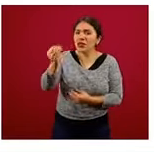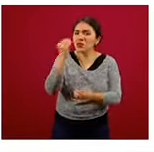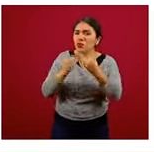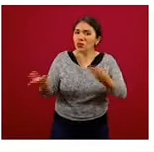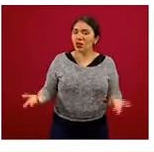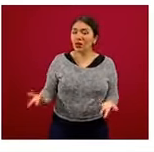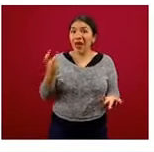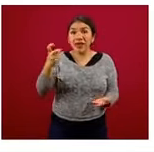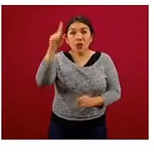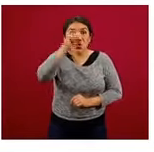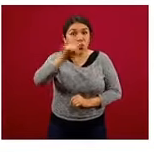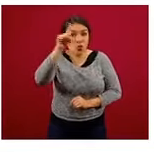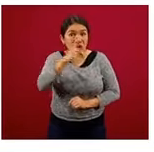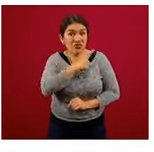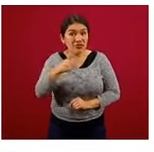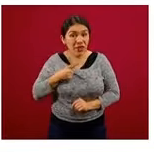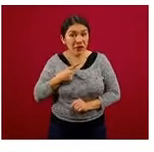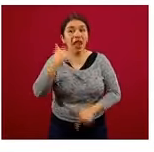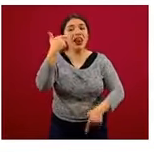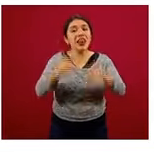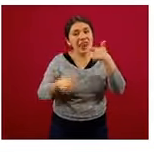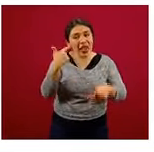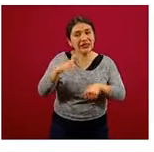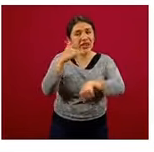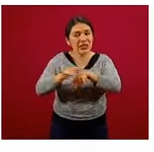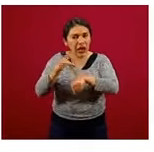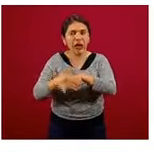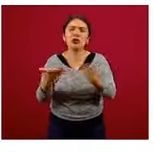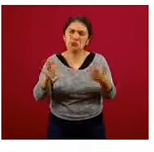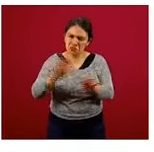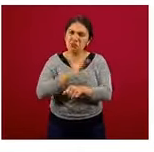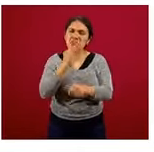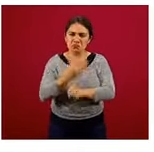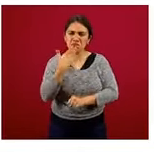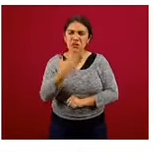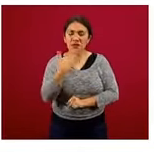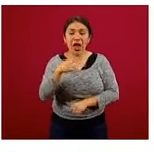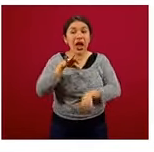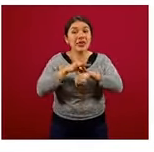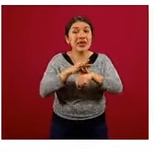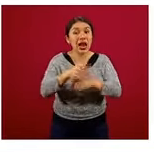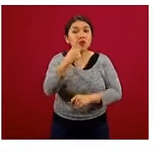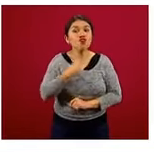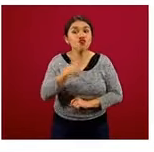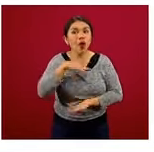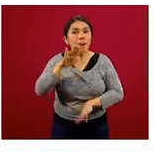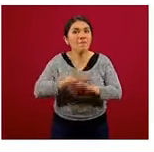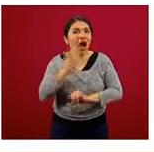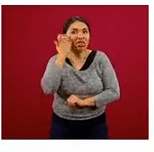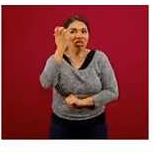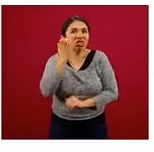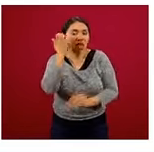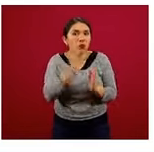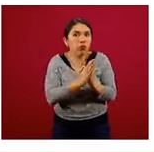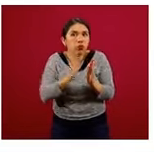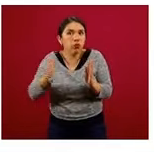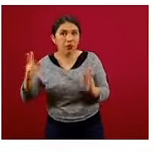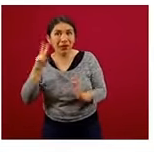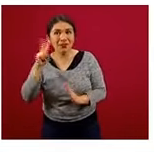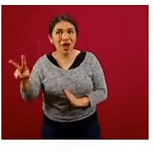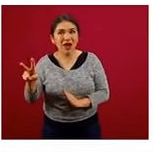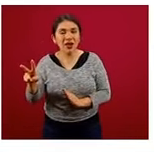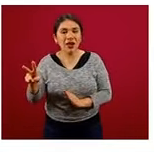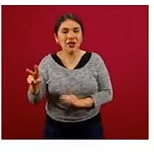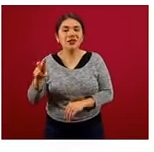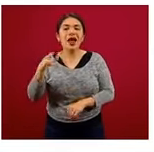Y estas son las recomendaciones. Leches y lácteos andamos más o menos bien. En carnes rojas, vean cómo estamos excedidos. En